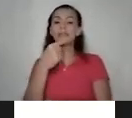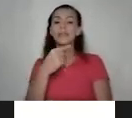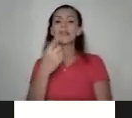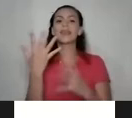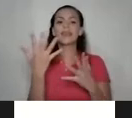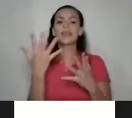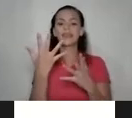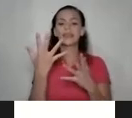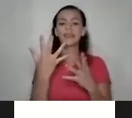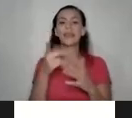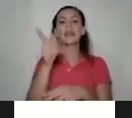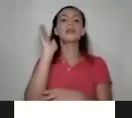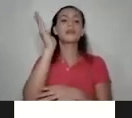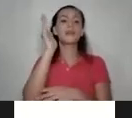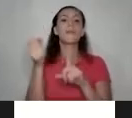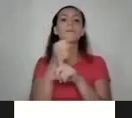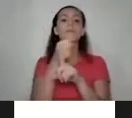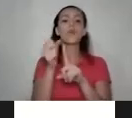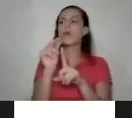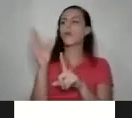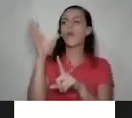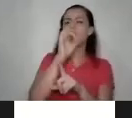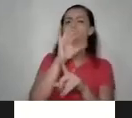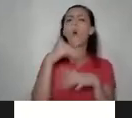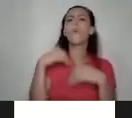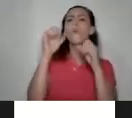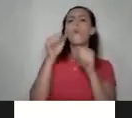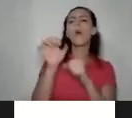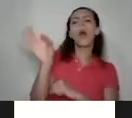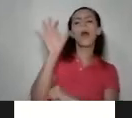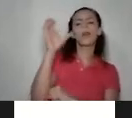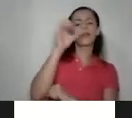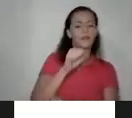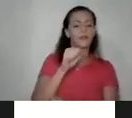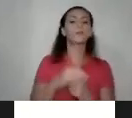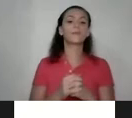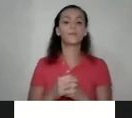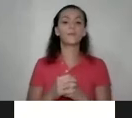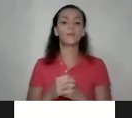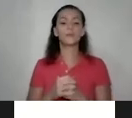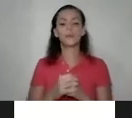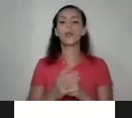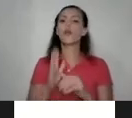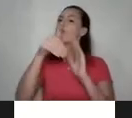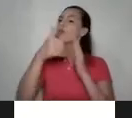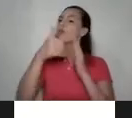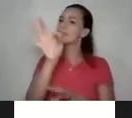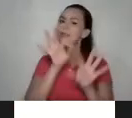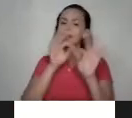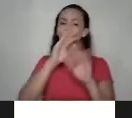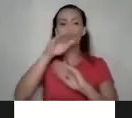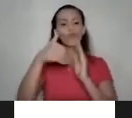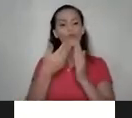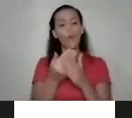violencia invisible como la puedo identificar están totalmente invitados todos y todas y